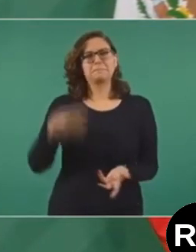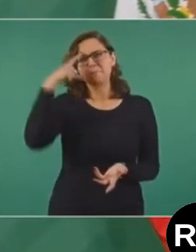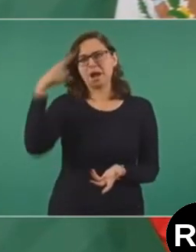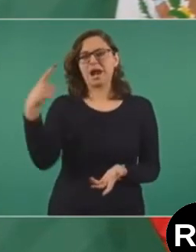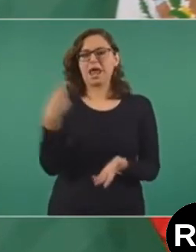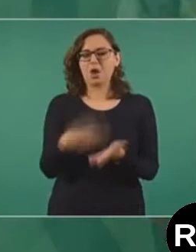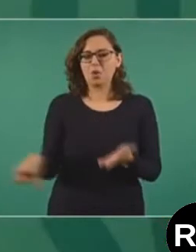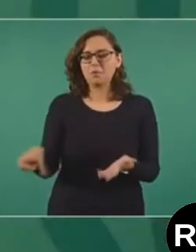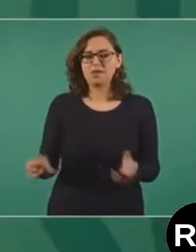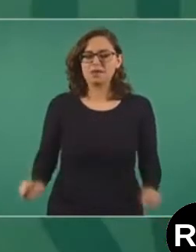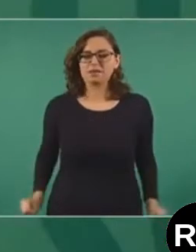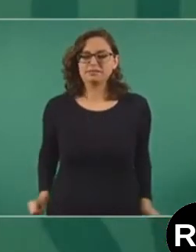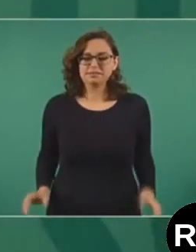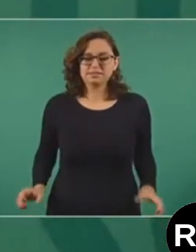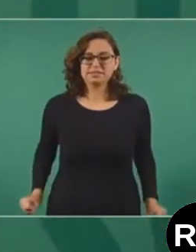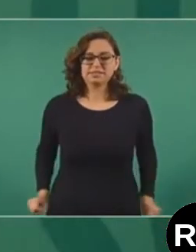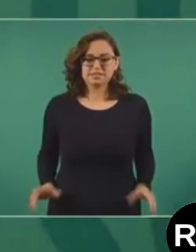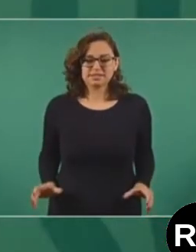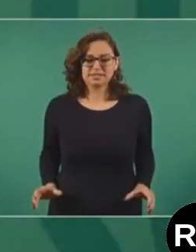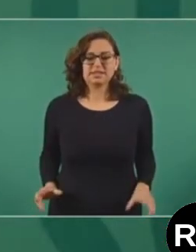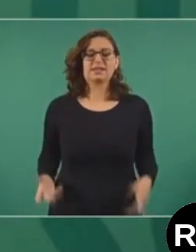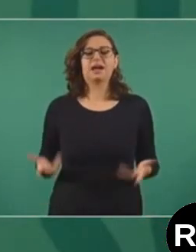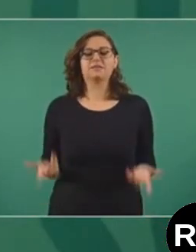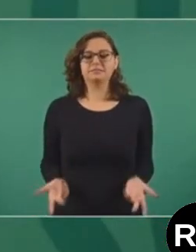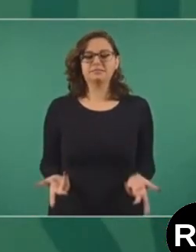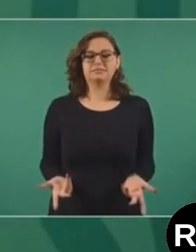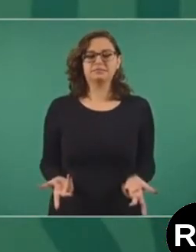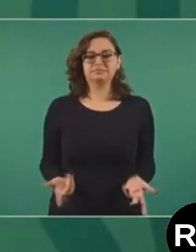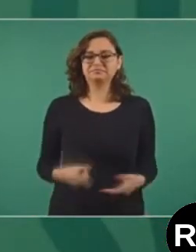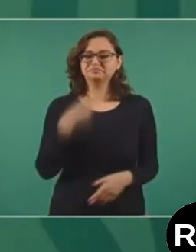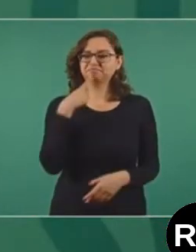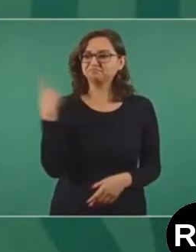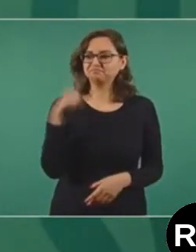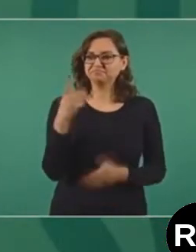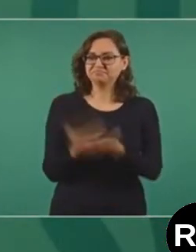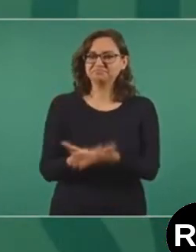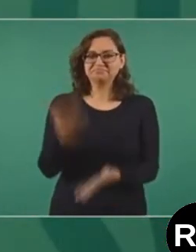sillas de rueda y presentaron una denuncia por eso.